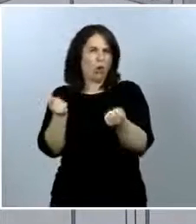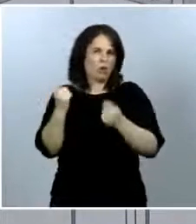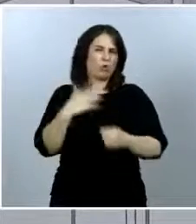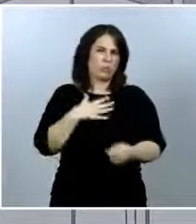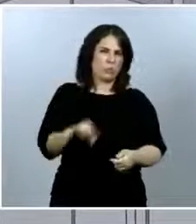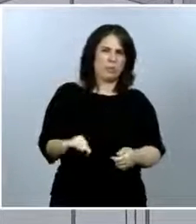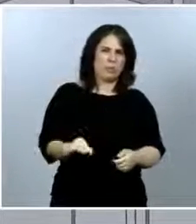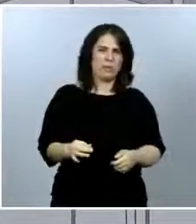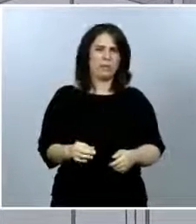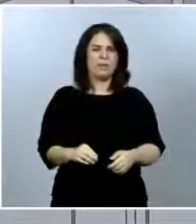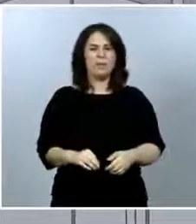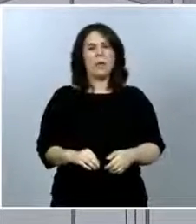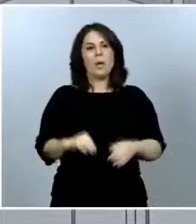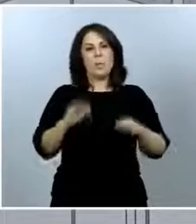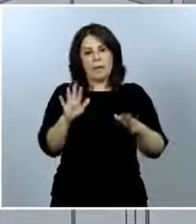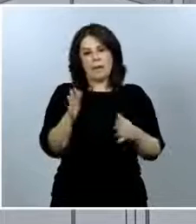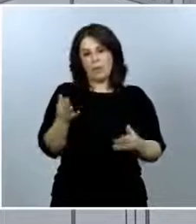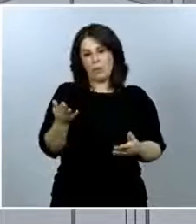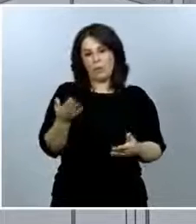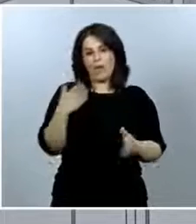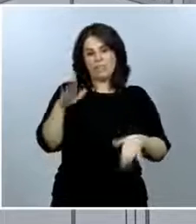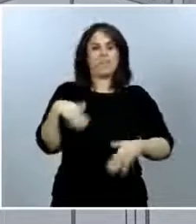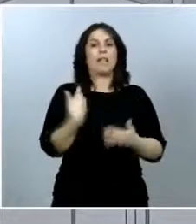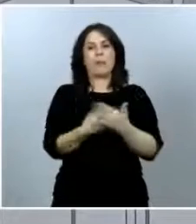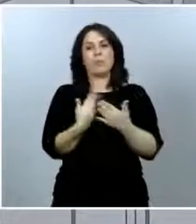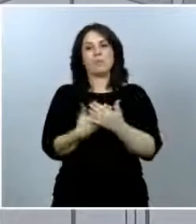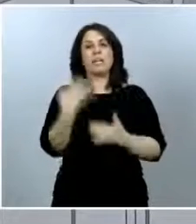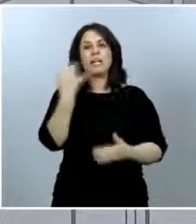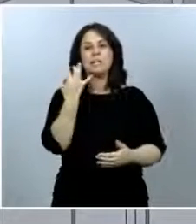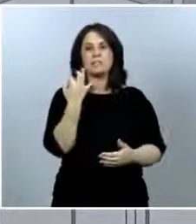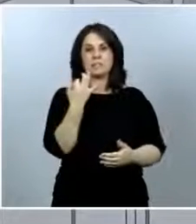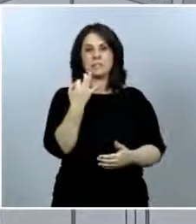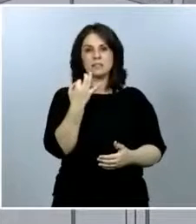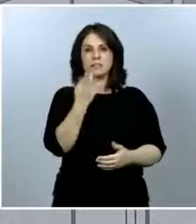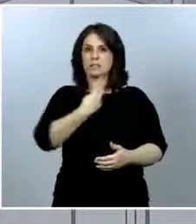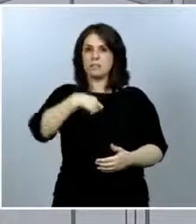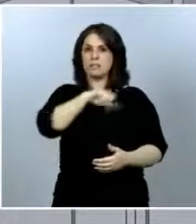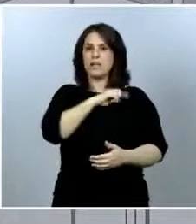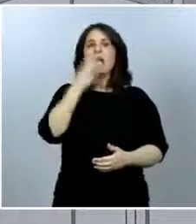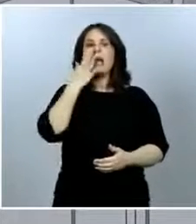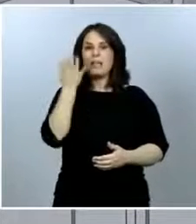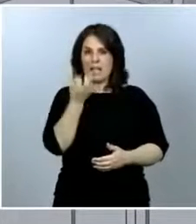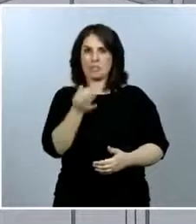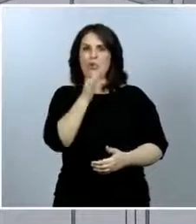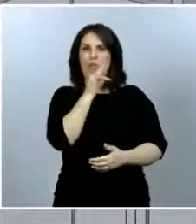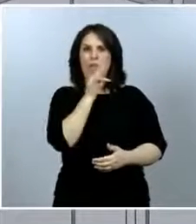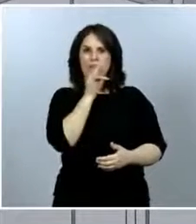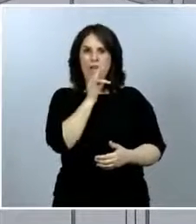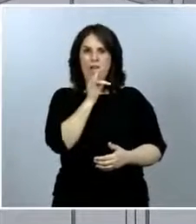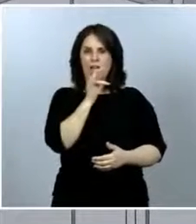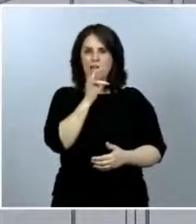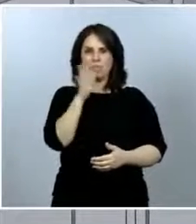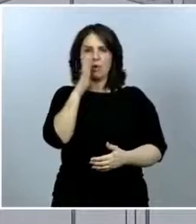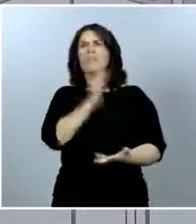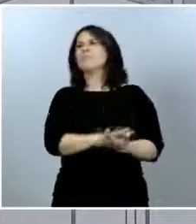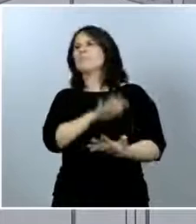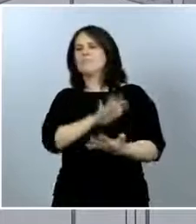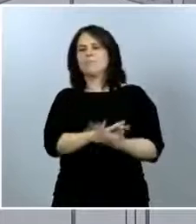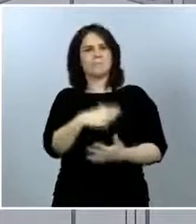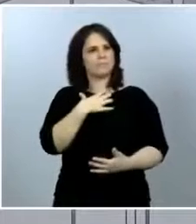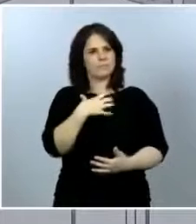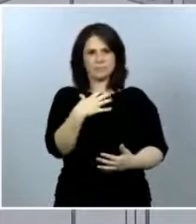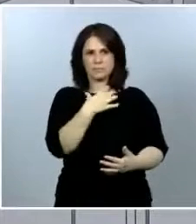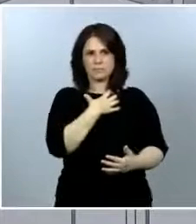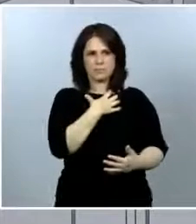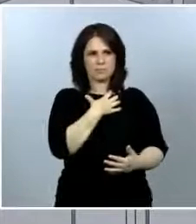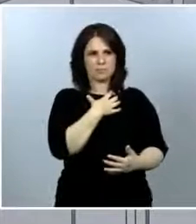que esto demuestra también que todavía estamos a riesgo. No podemos bajar la guardia. Cualquiera de estos brotes que por la